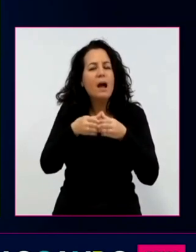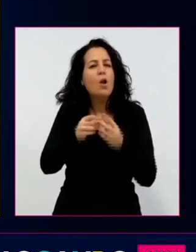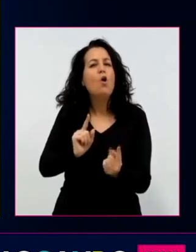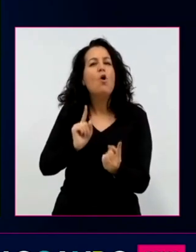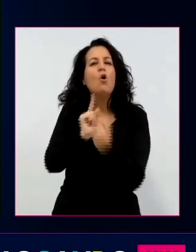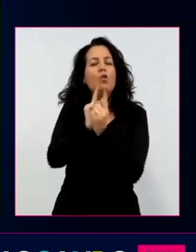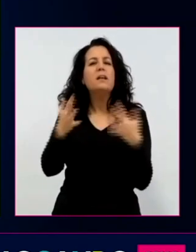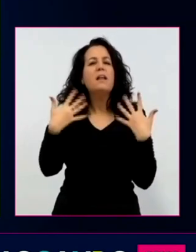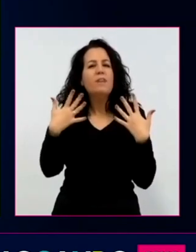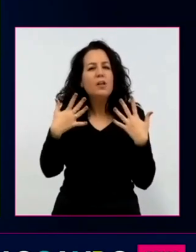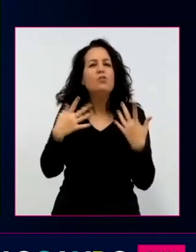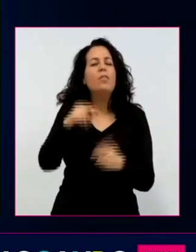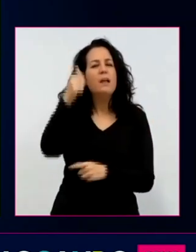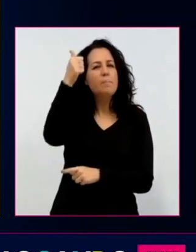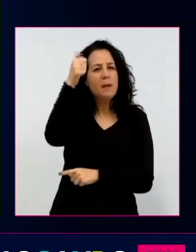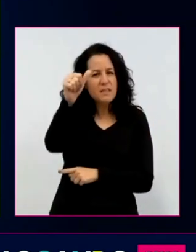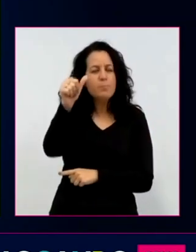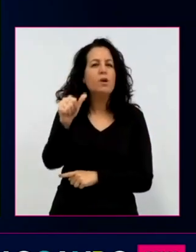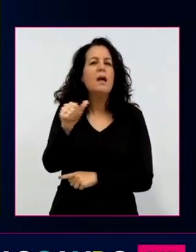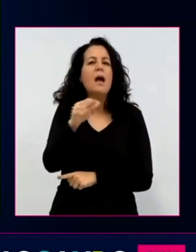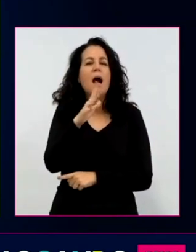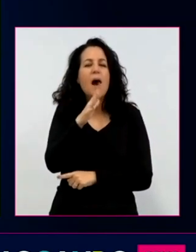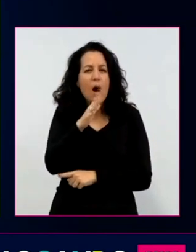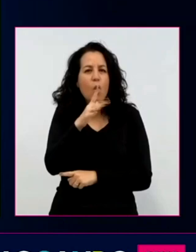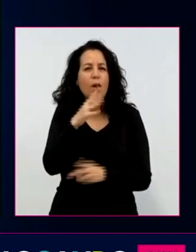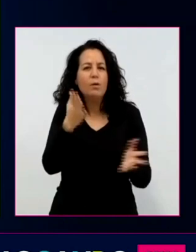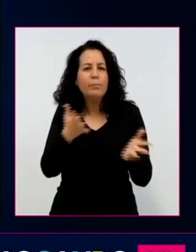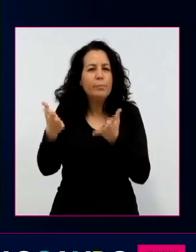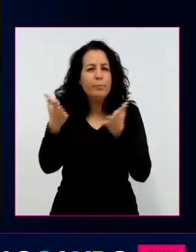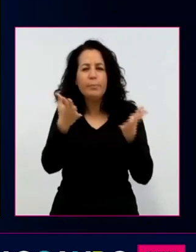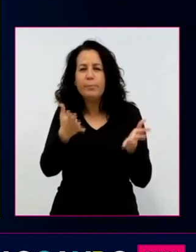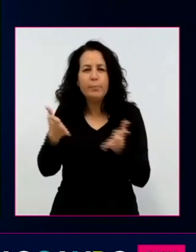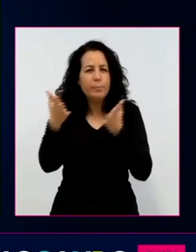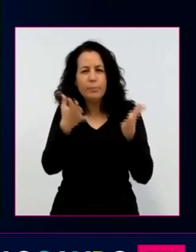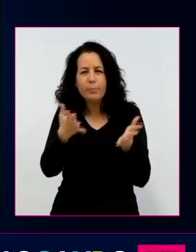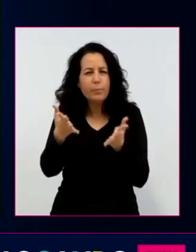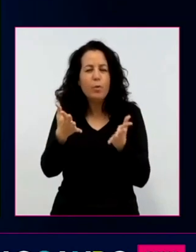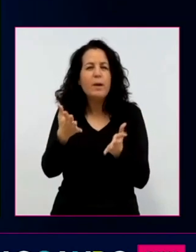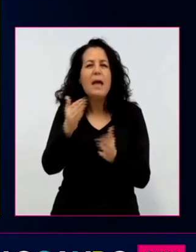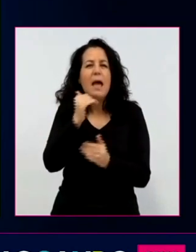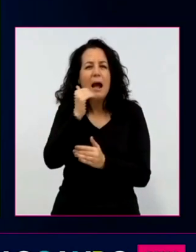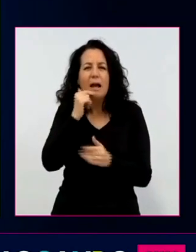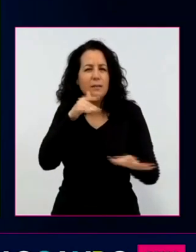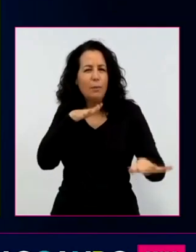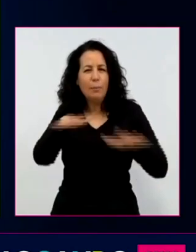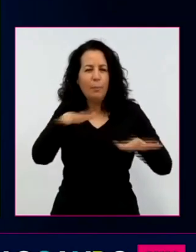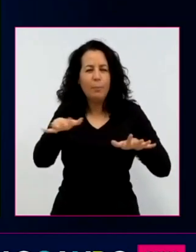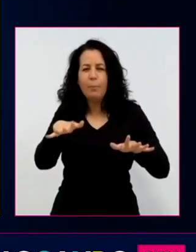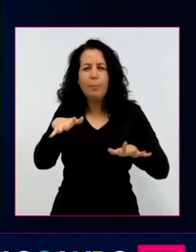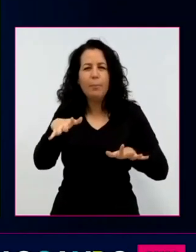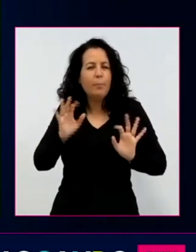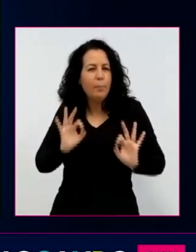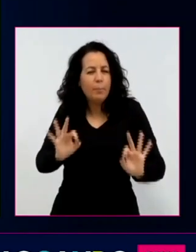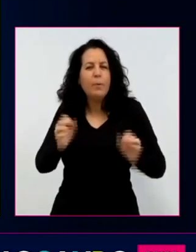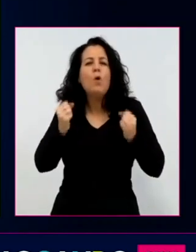que ahora sopla sobre todo con rachas casi huracanadas ¿no? especialmente fuertes ¿qué tenemos que